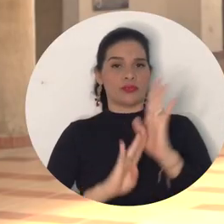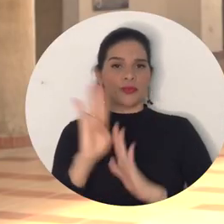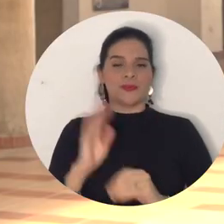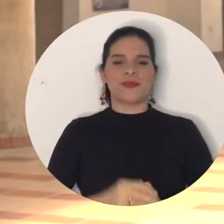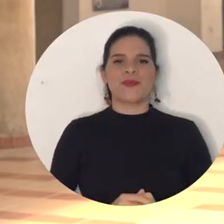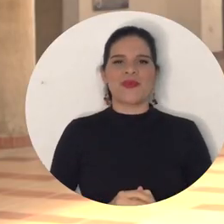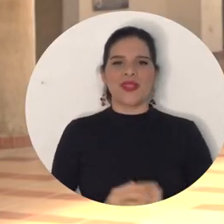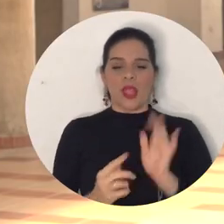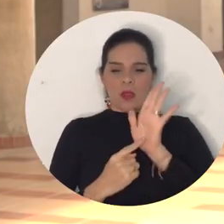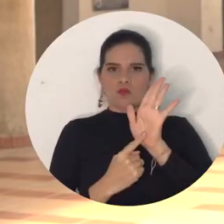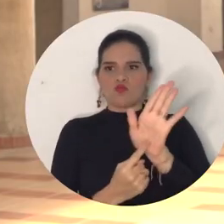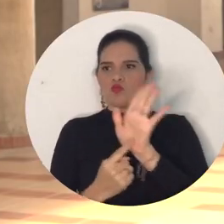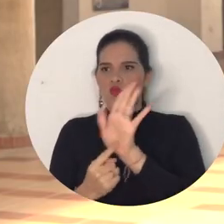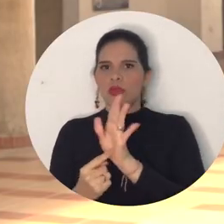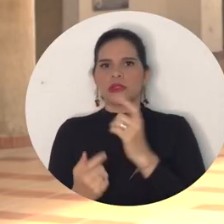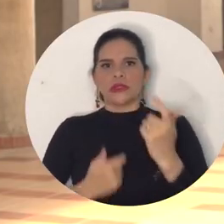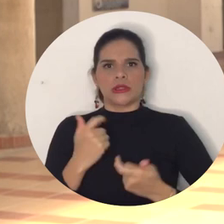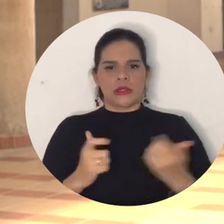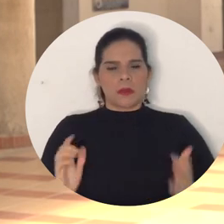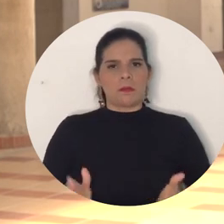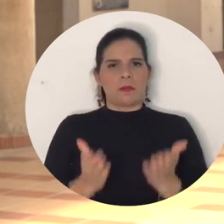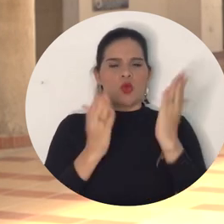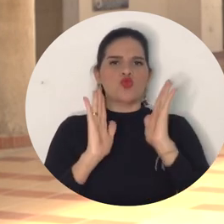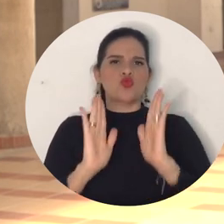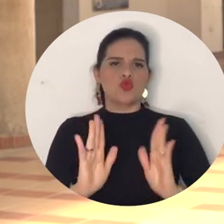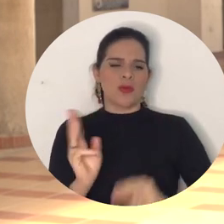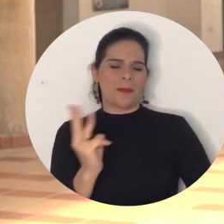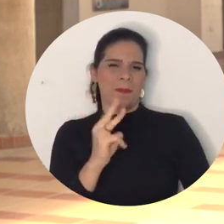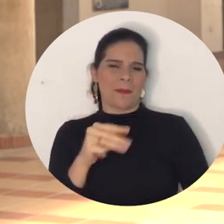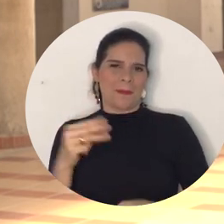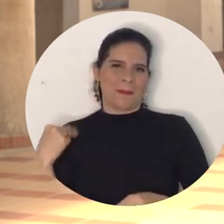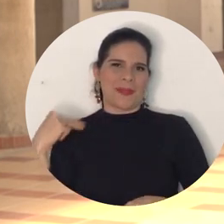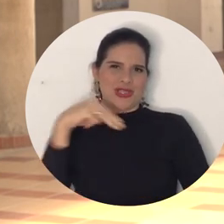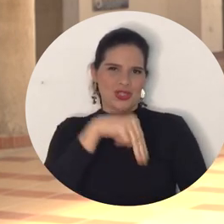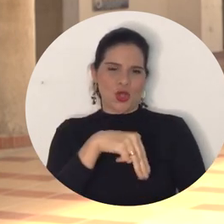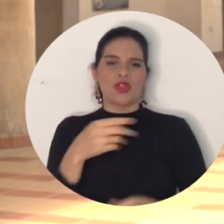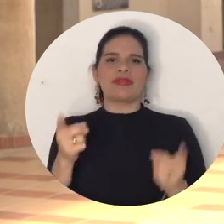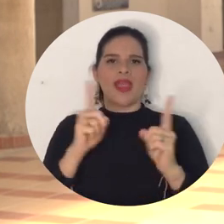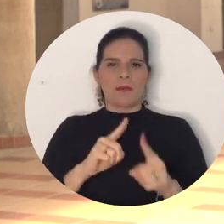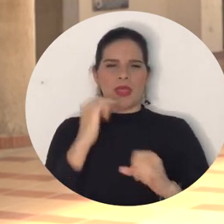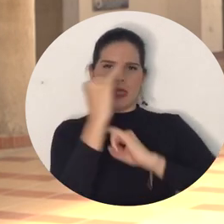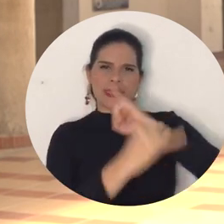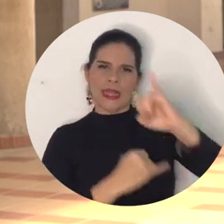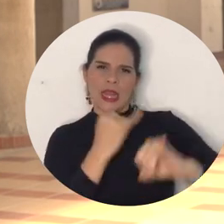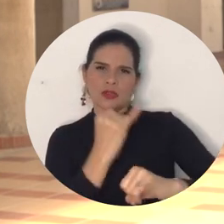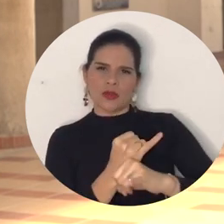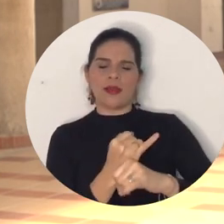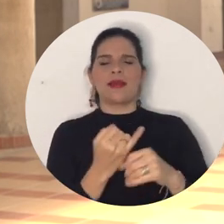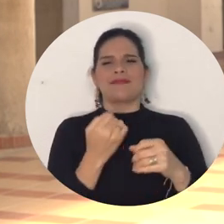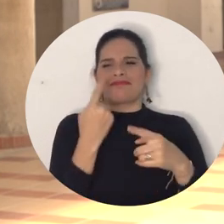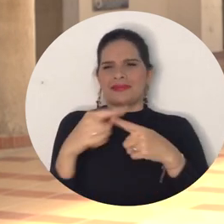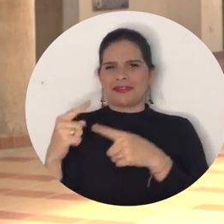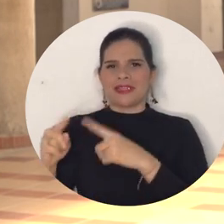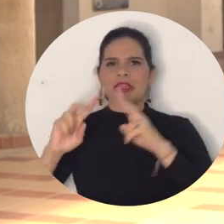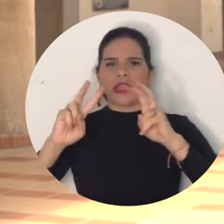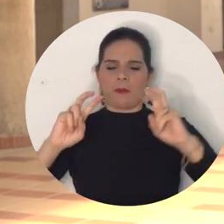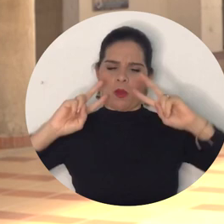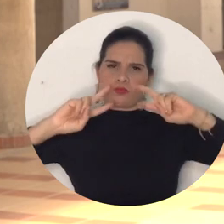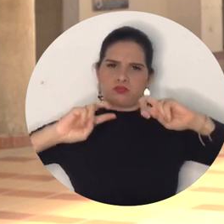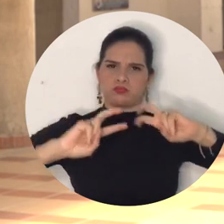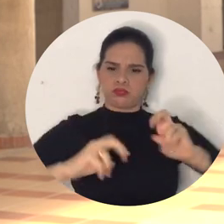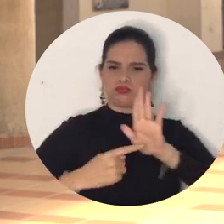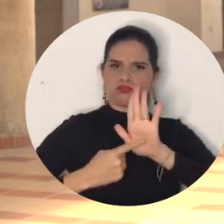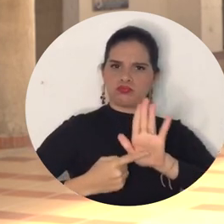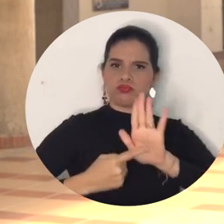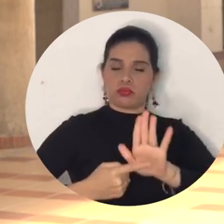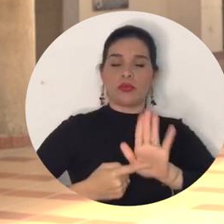los avances importantes que hay en los ejes misionales, como también en los temas de internacionalización, en los temas que tienen que ver con la investigación